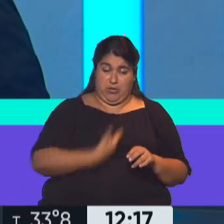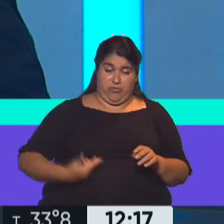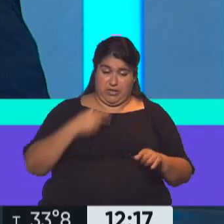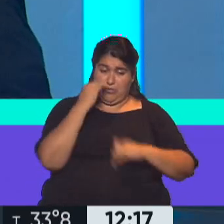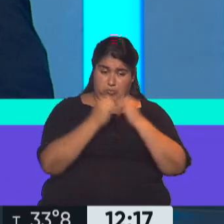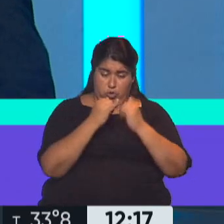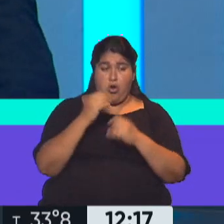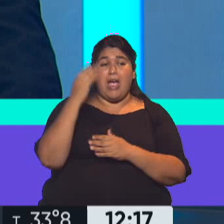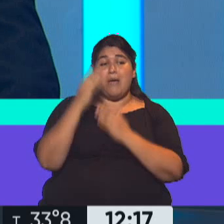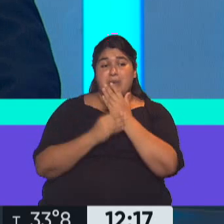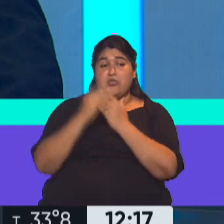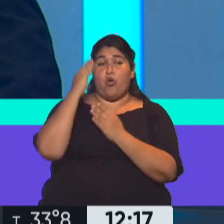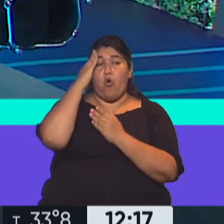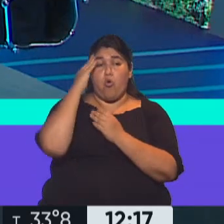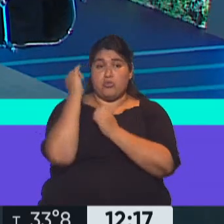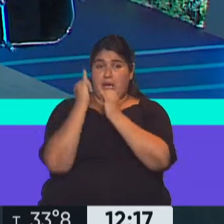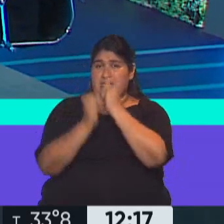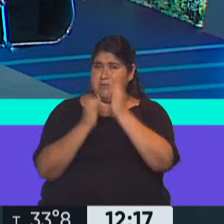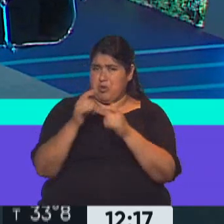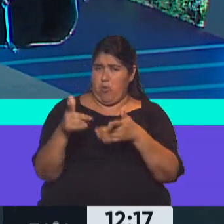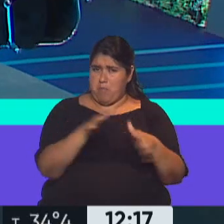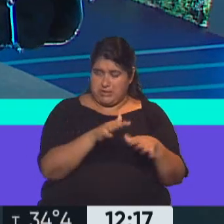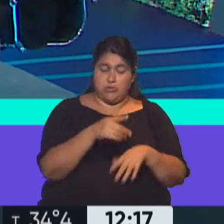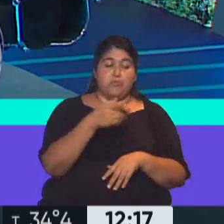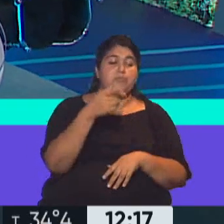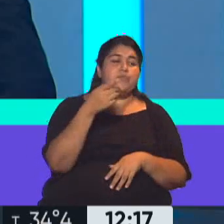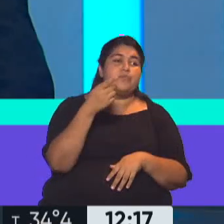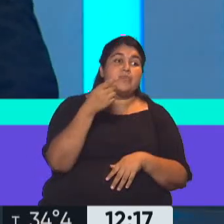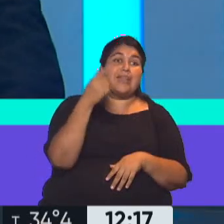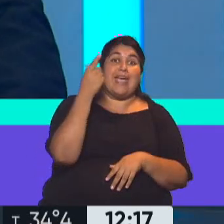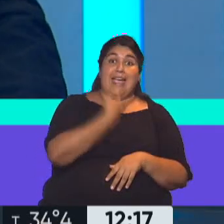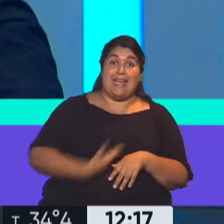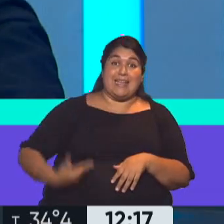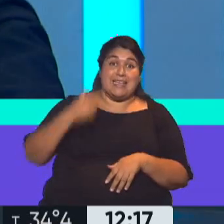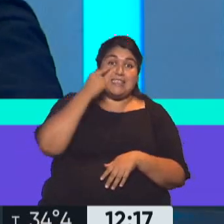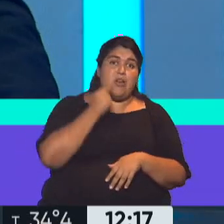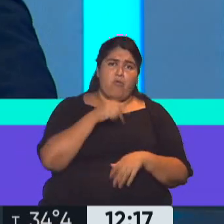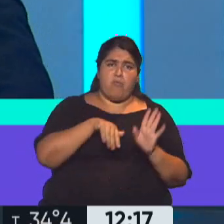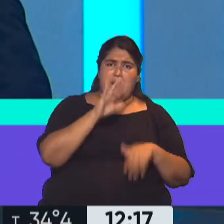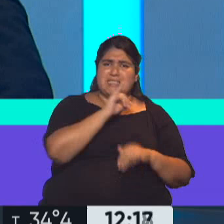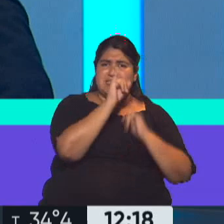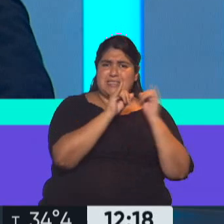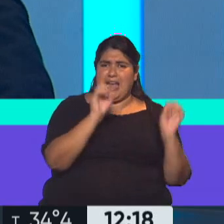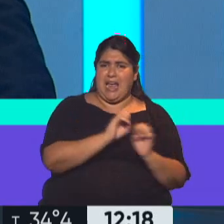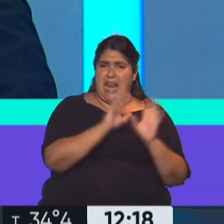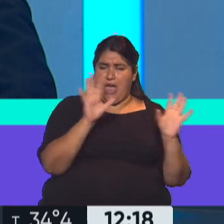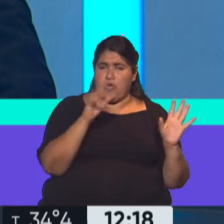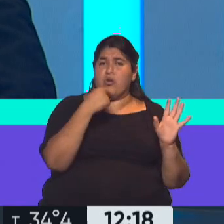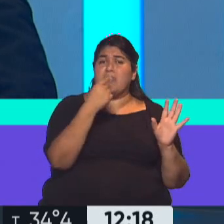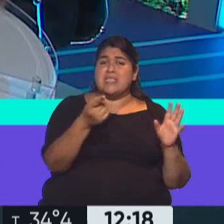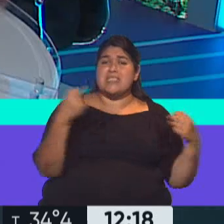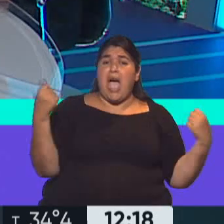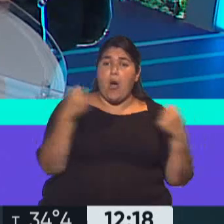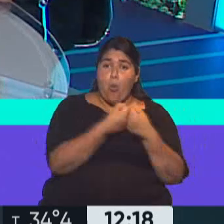Guzmán lo describió más o menos en el mismo término, y Axel Kicillof creo que fue el más claro y más directo cuando dijo el acuerdo